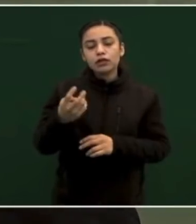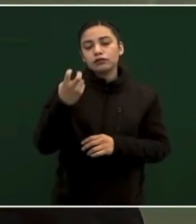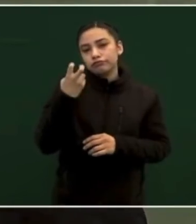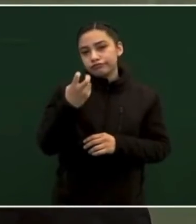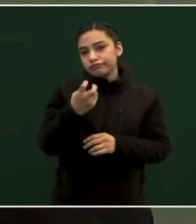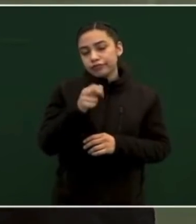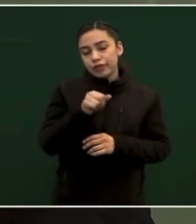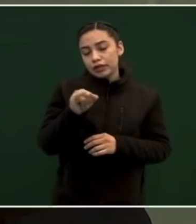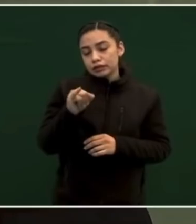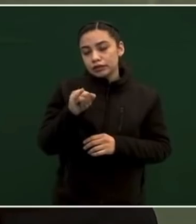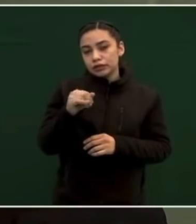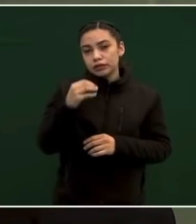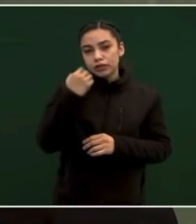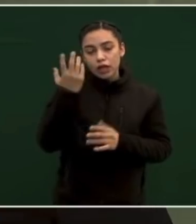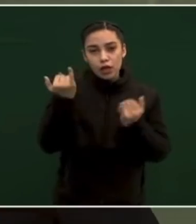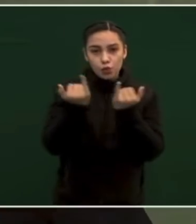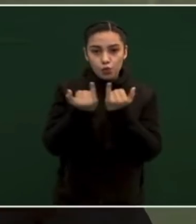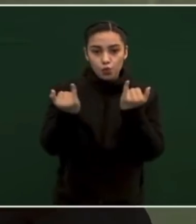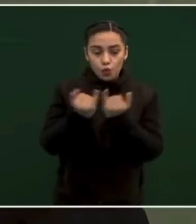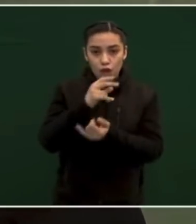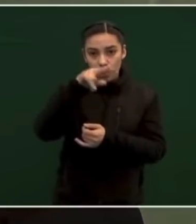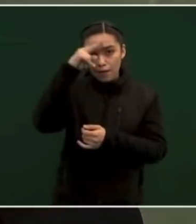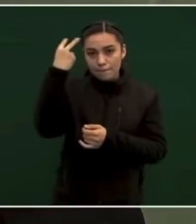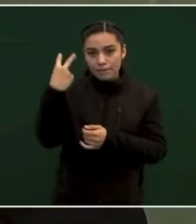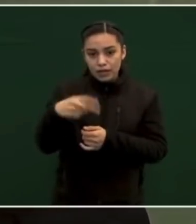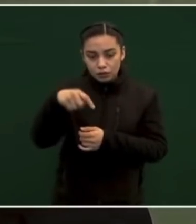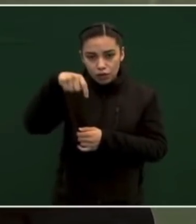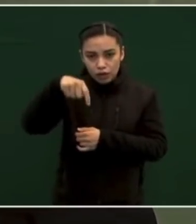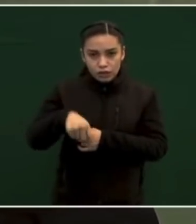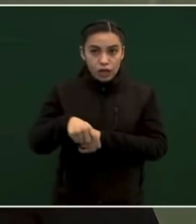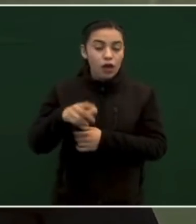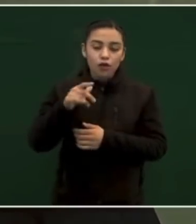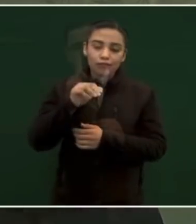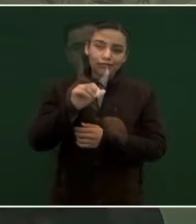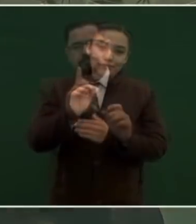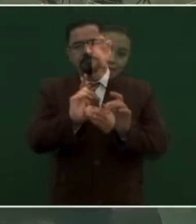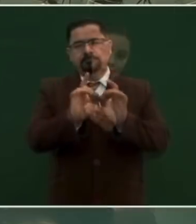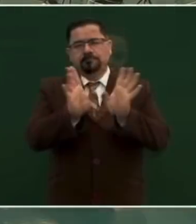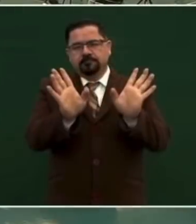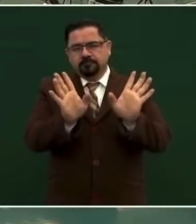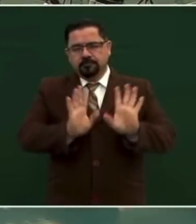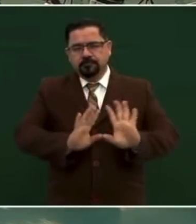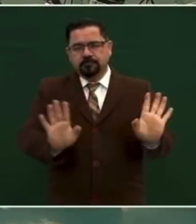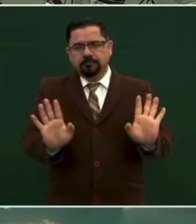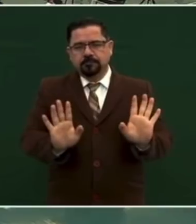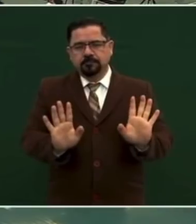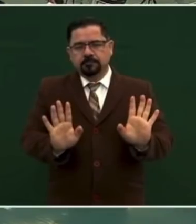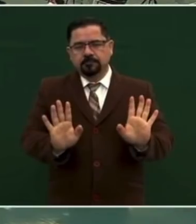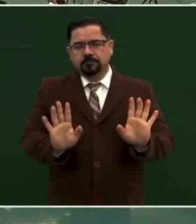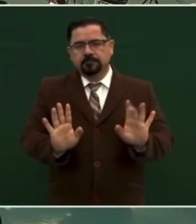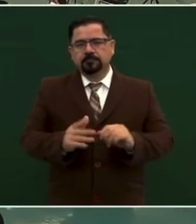para México, o hacia allá iban, porque se los permitieron. Ahora